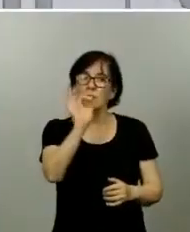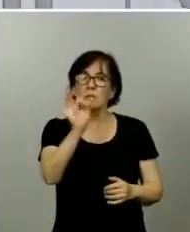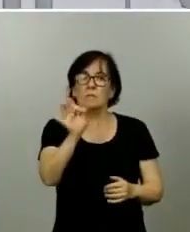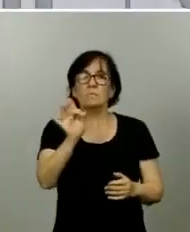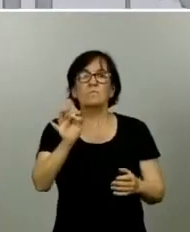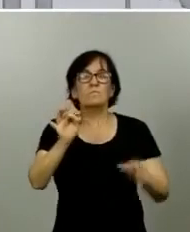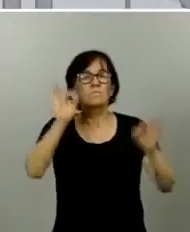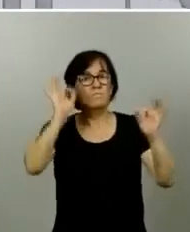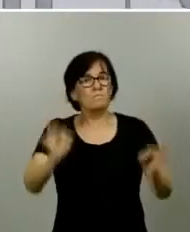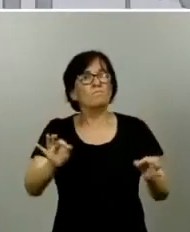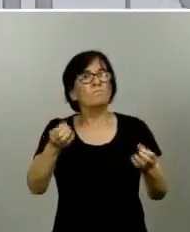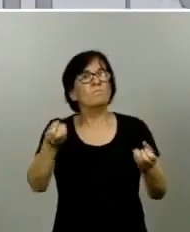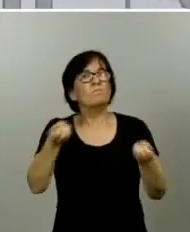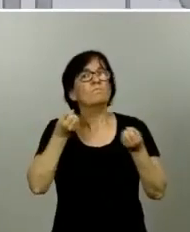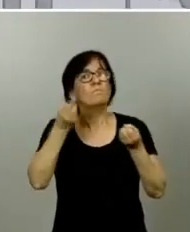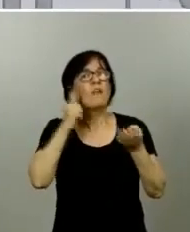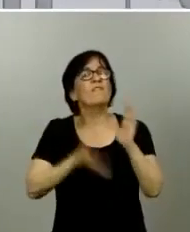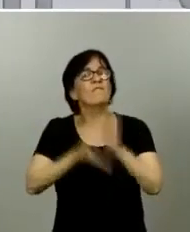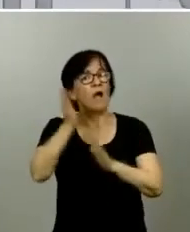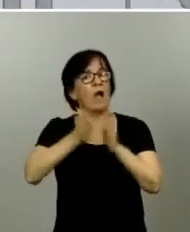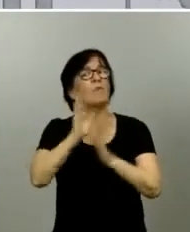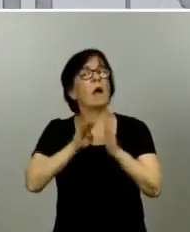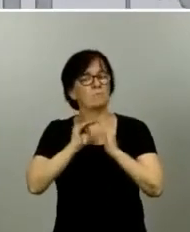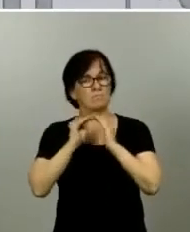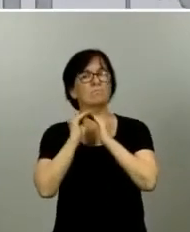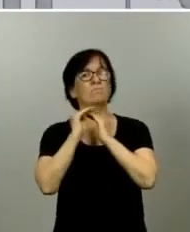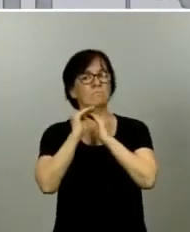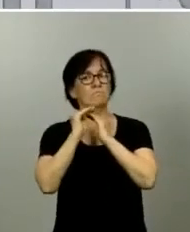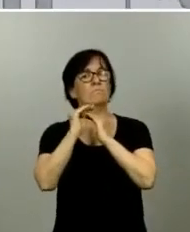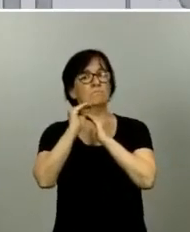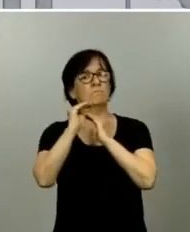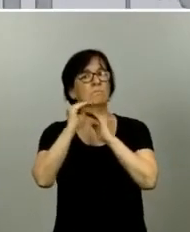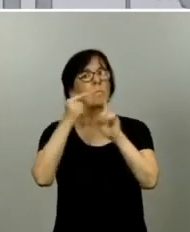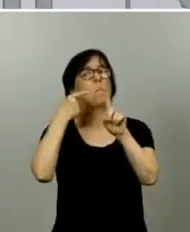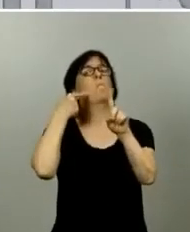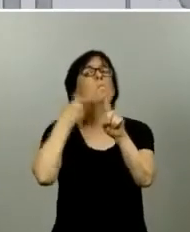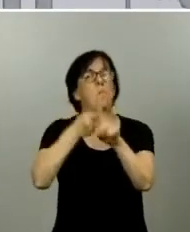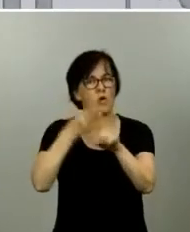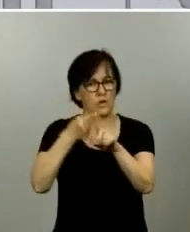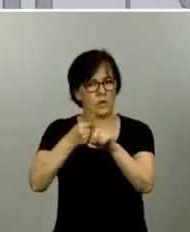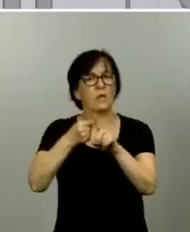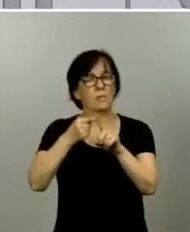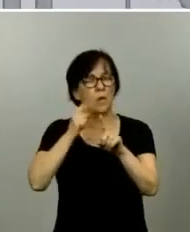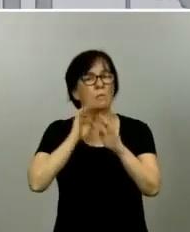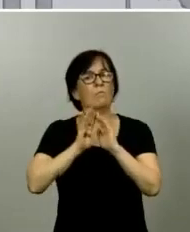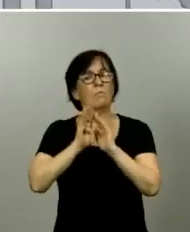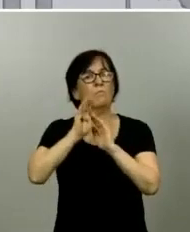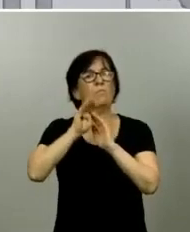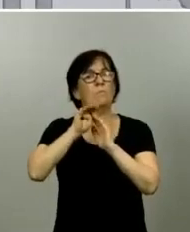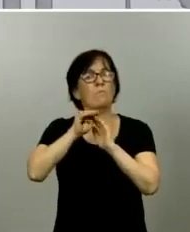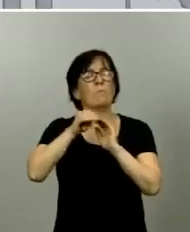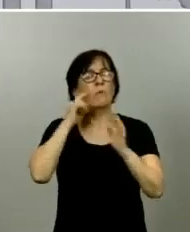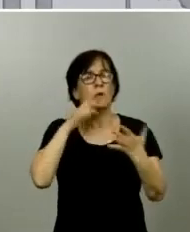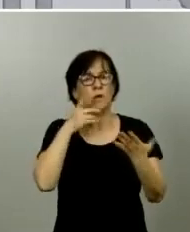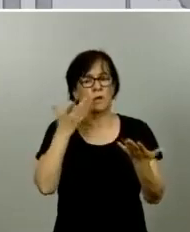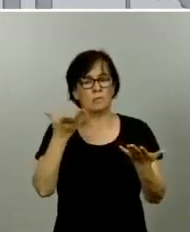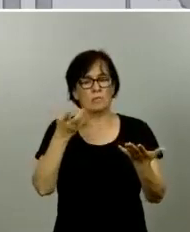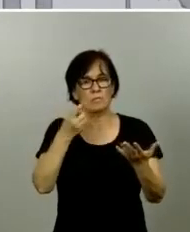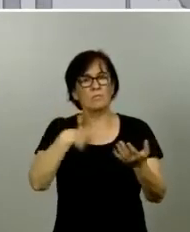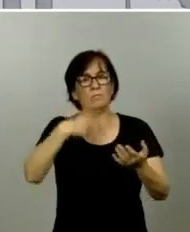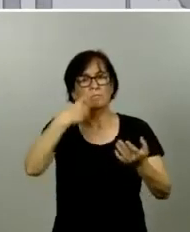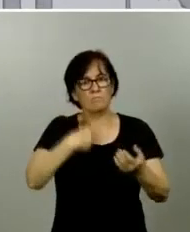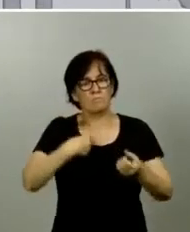la tendencia sostenida positiva de los últimos días, y por tanto vienen a confirmar